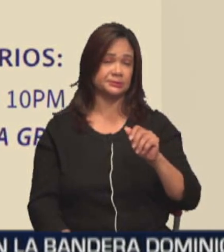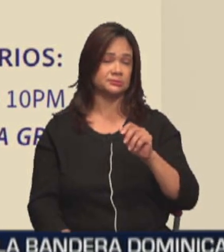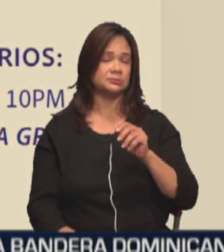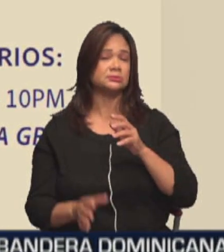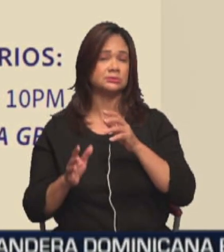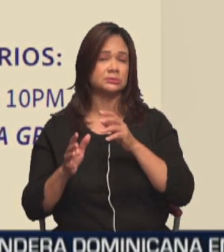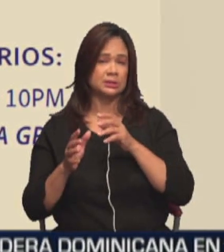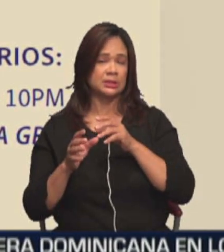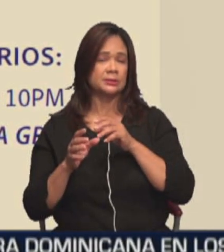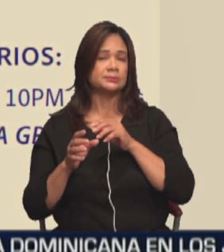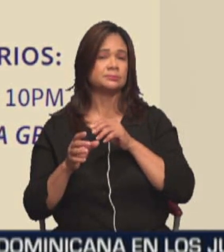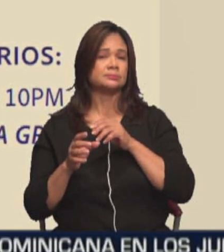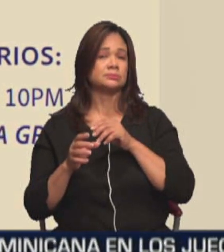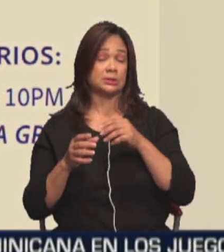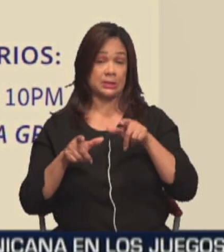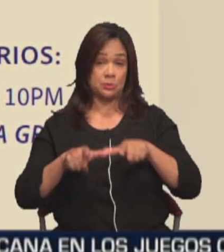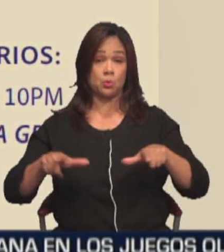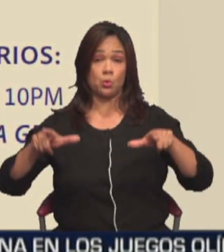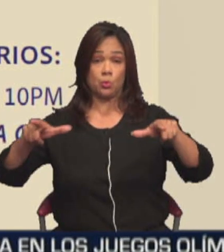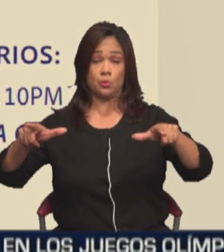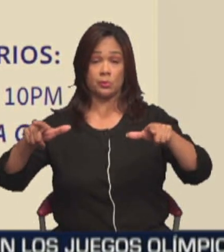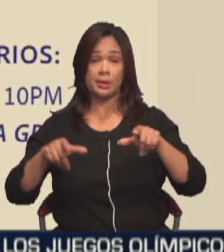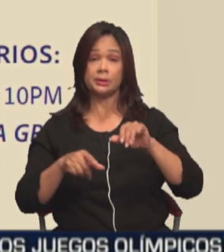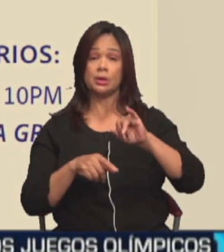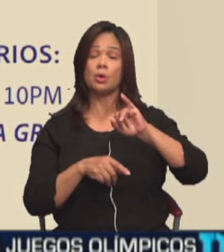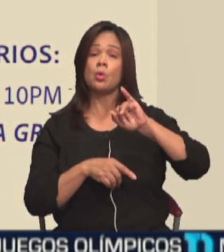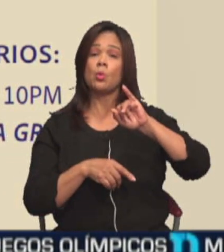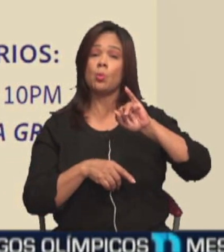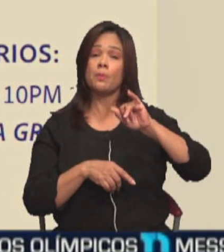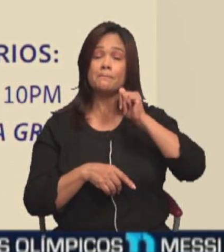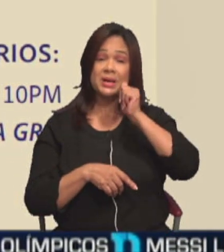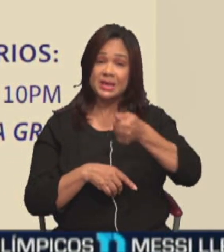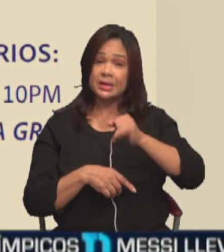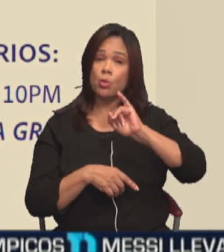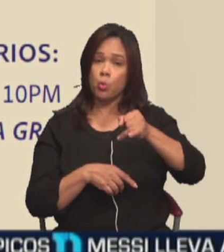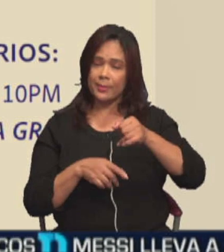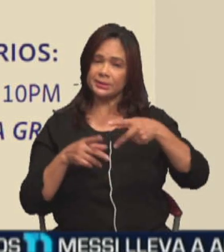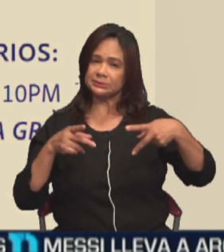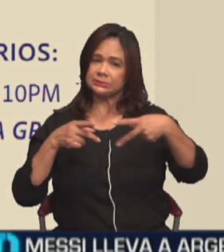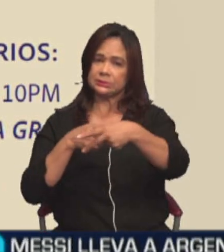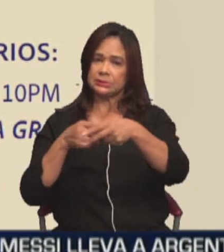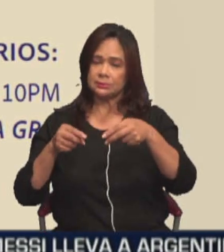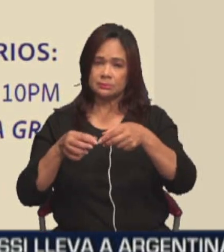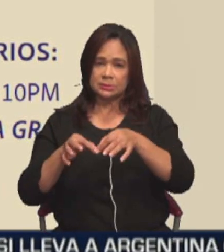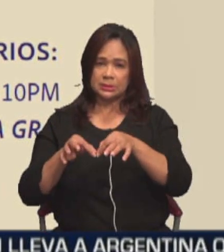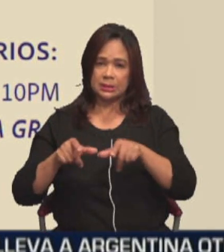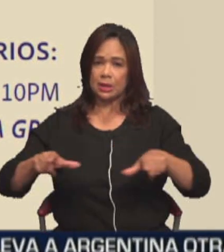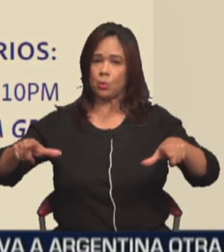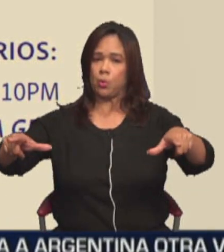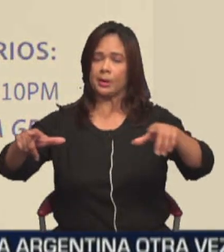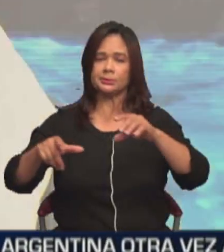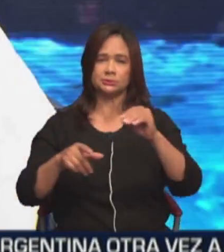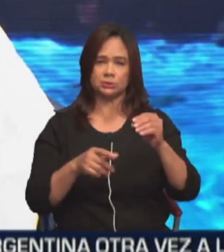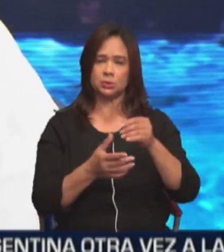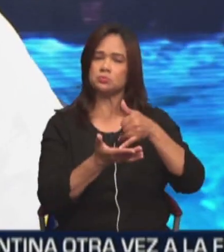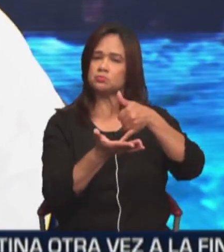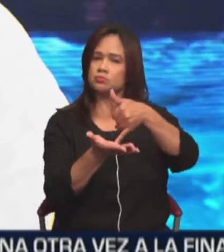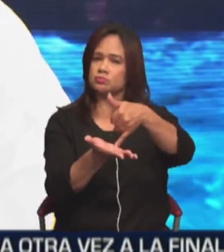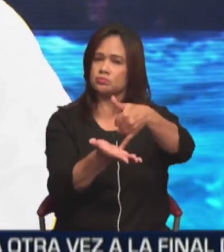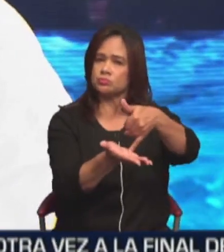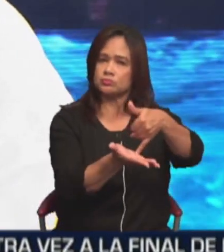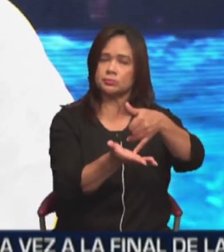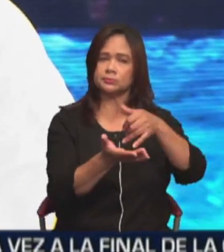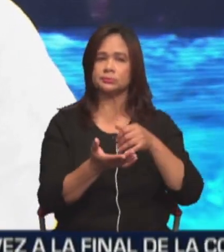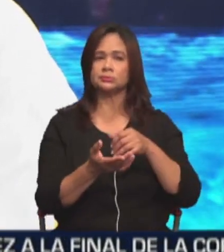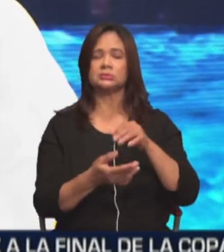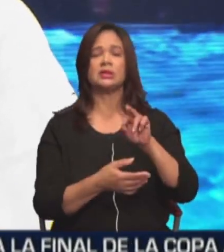Como ya tenemos el salón, inauguramos el jueves, mañana. Mañana jueves. Mañana jueves la inauguración. Y tenemos los reconocimientos que dedicamos.